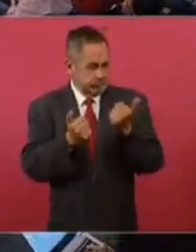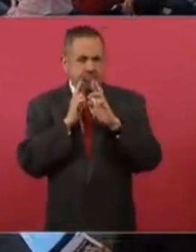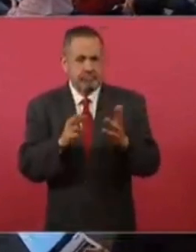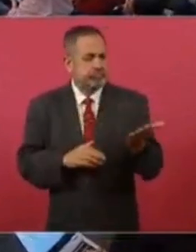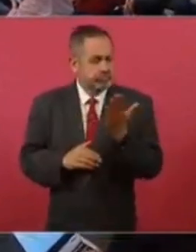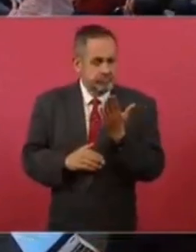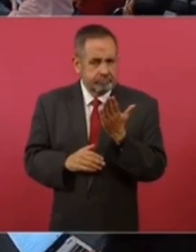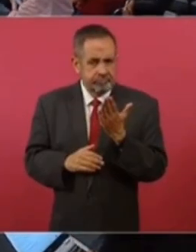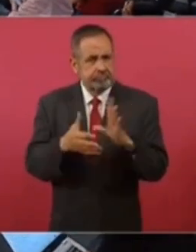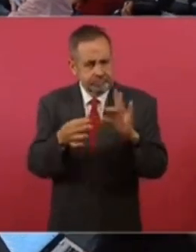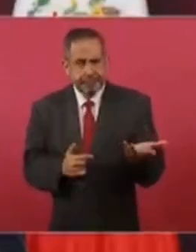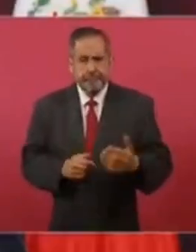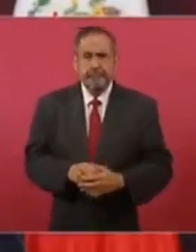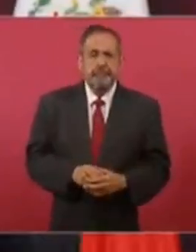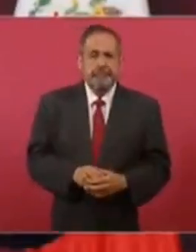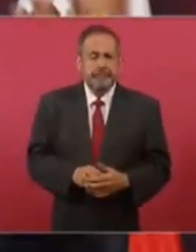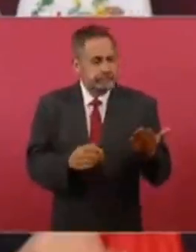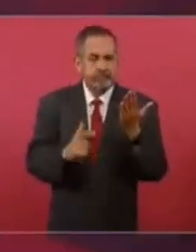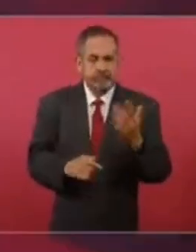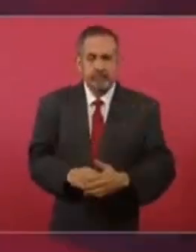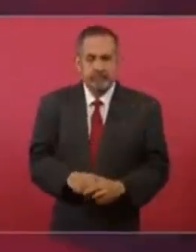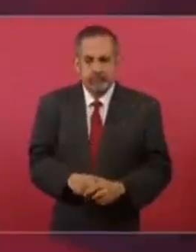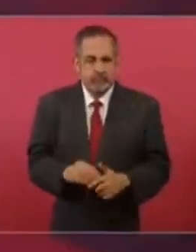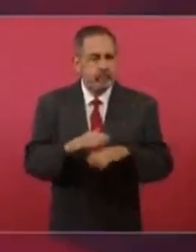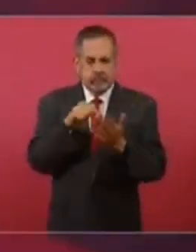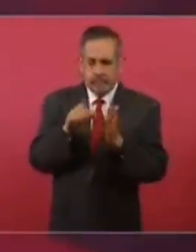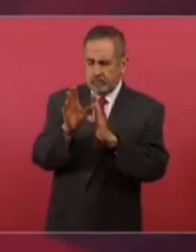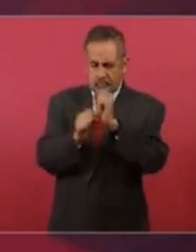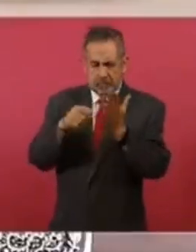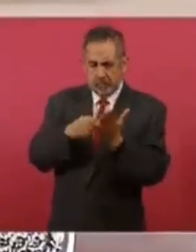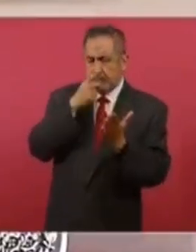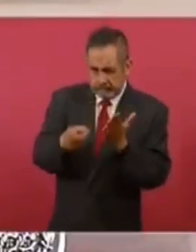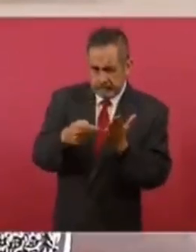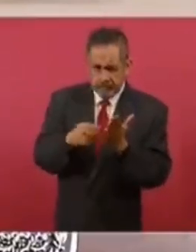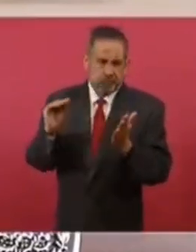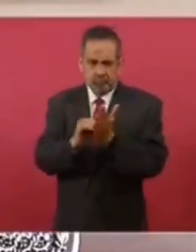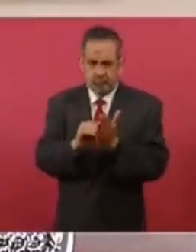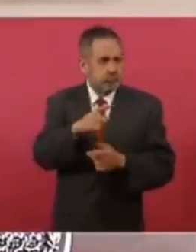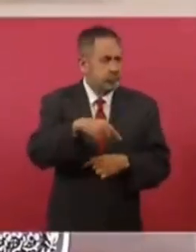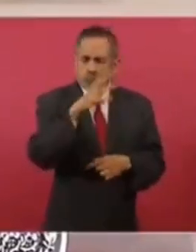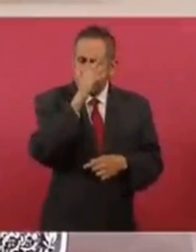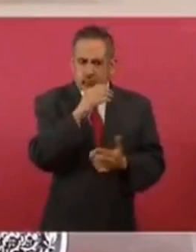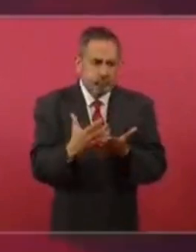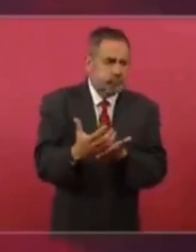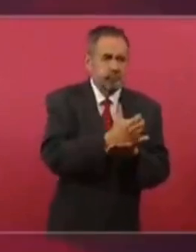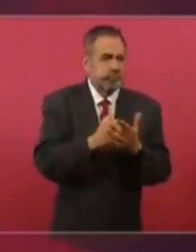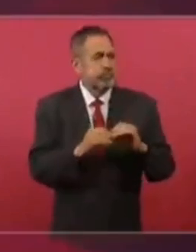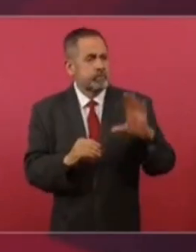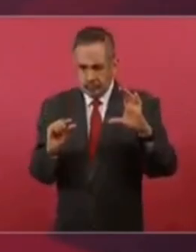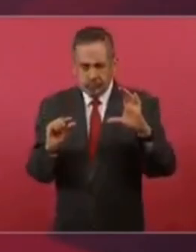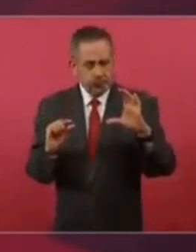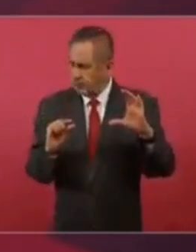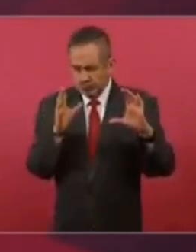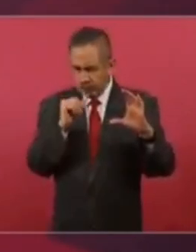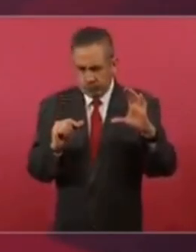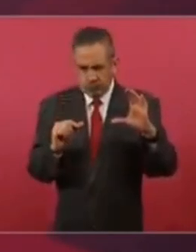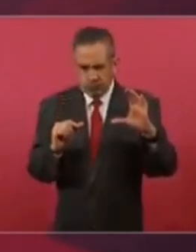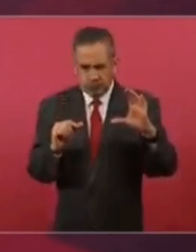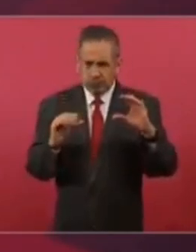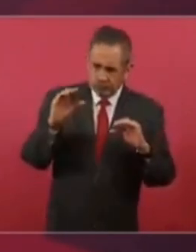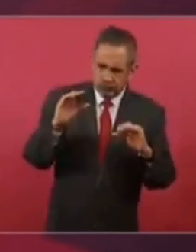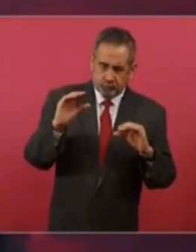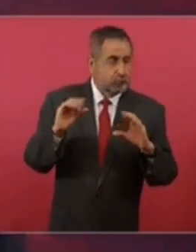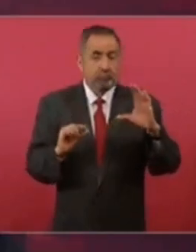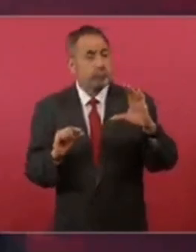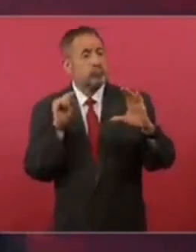una explicación. Que nos informen por qué la Constitución establece que nadie debe ganar más que el presidente y ellos ganan